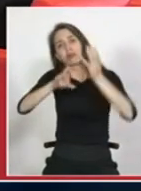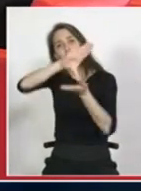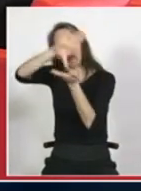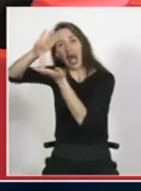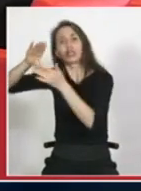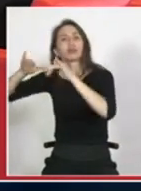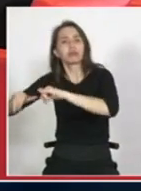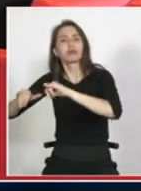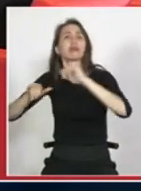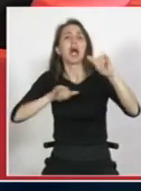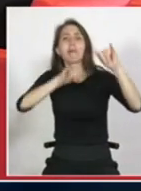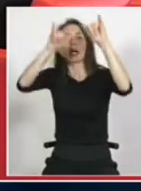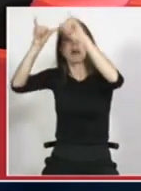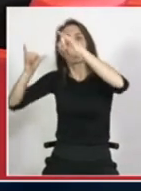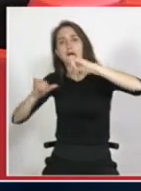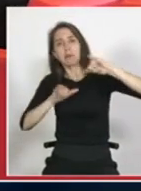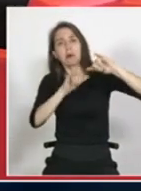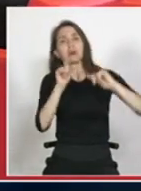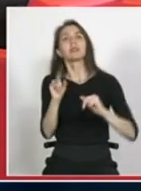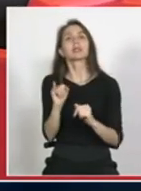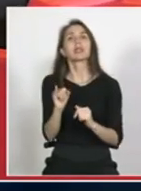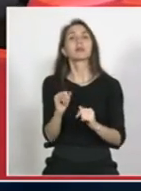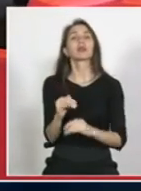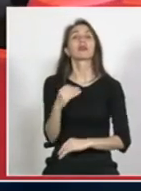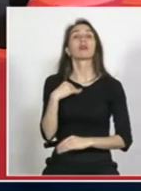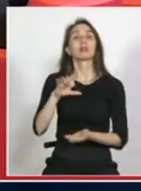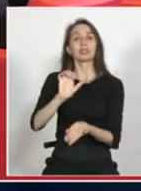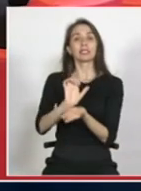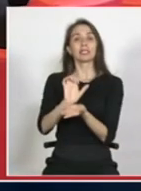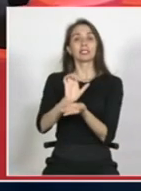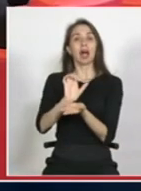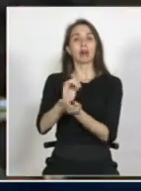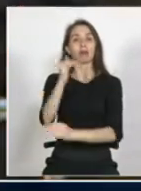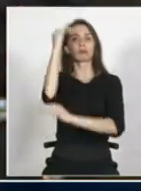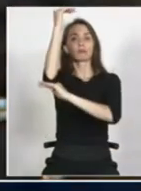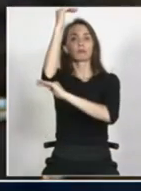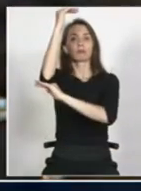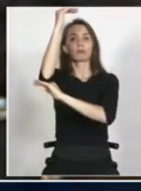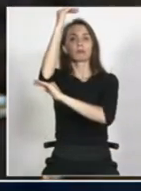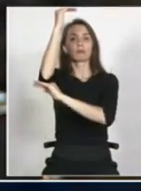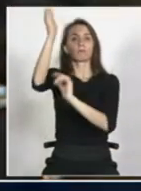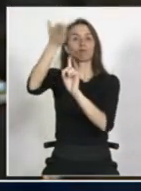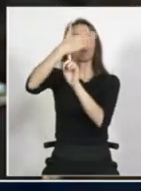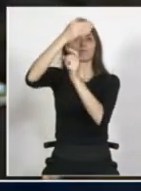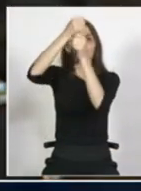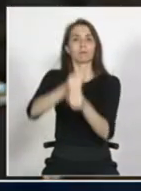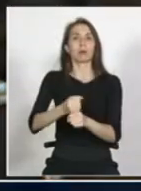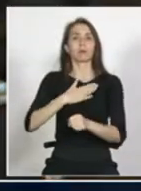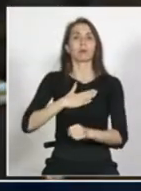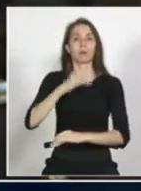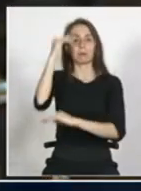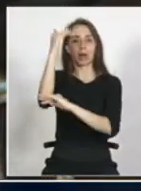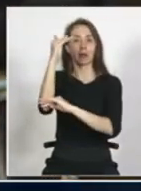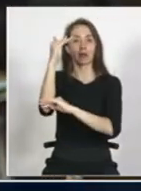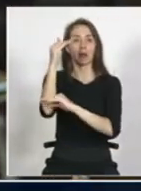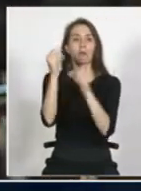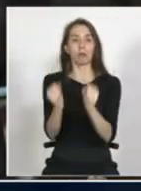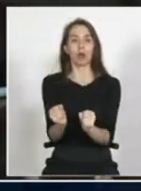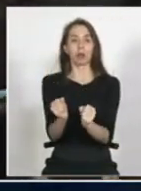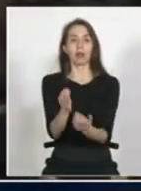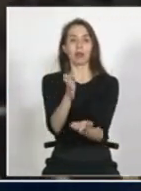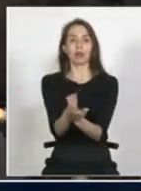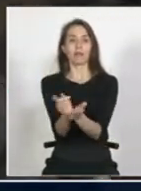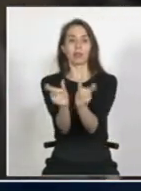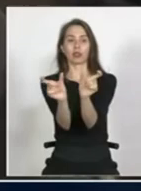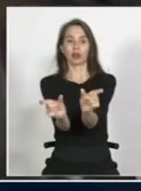quiero hacer un poco para hacer el debate también está la soberanía del Estado moderno que puede y debe controlarlo voy a